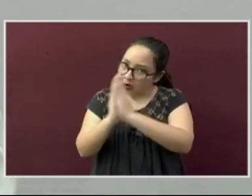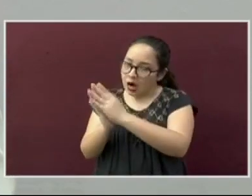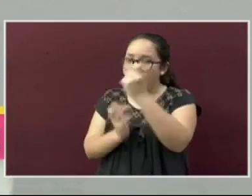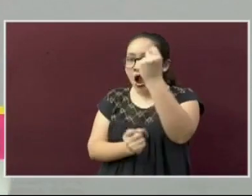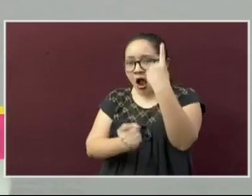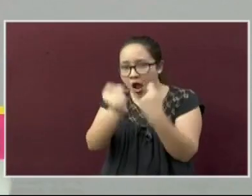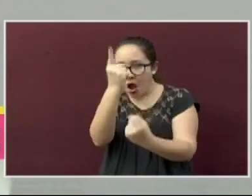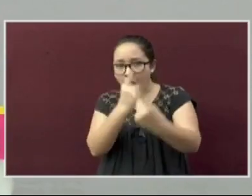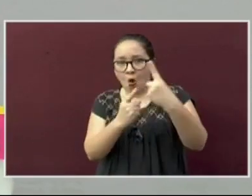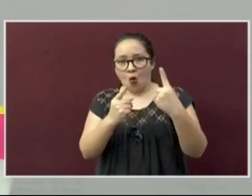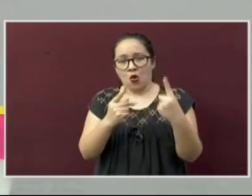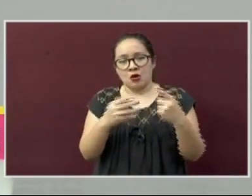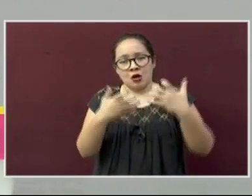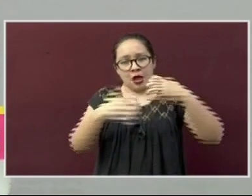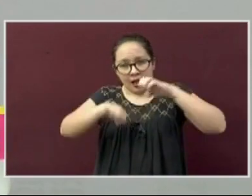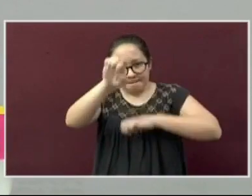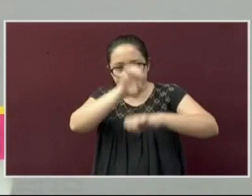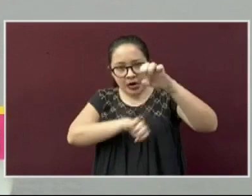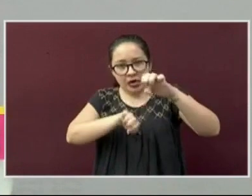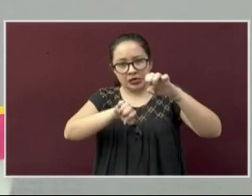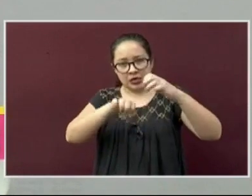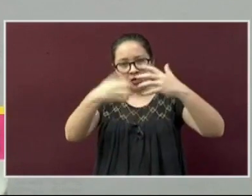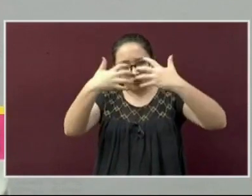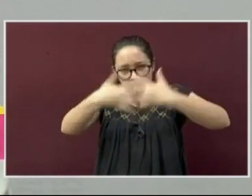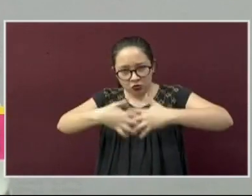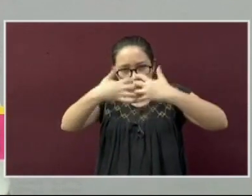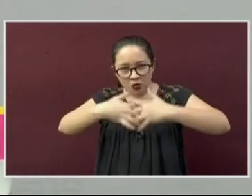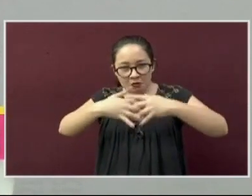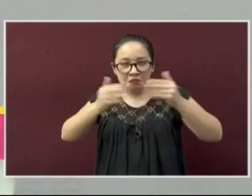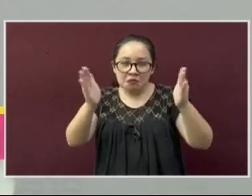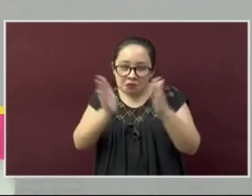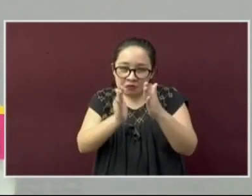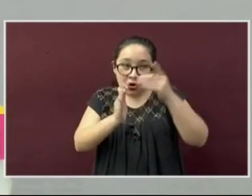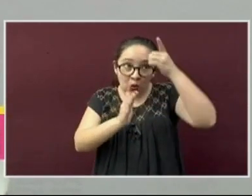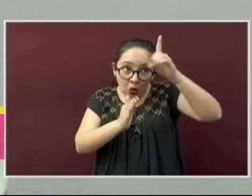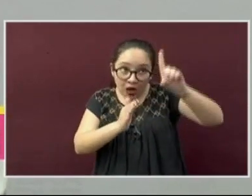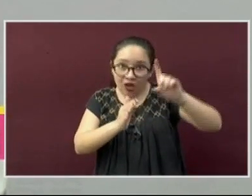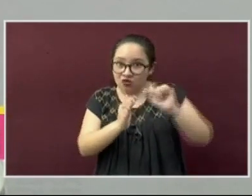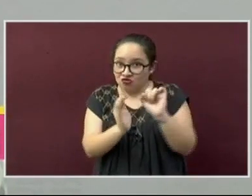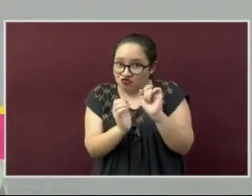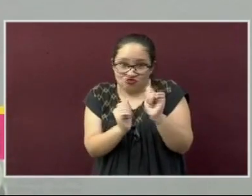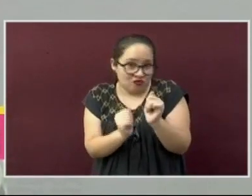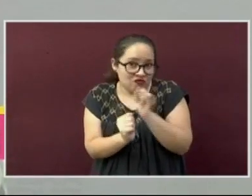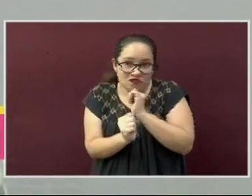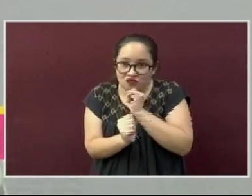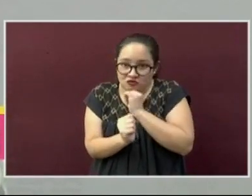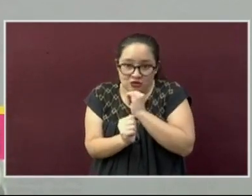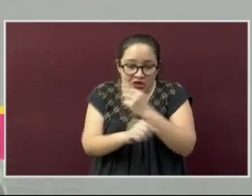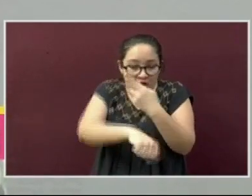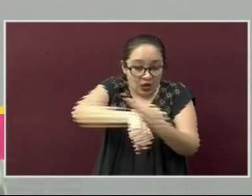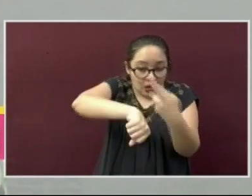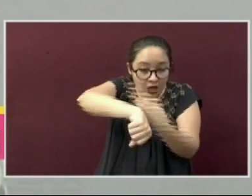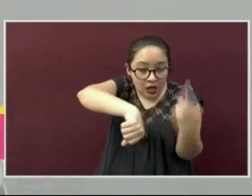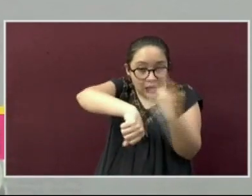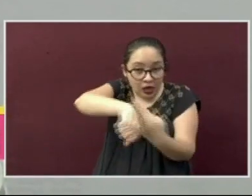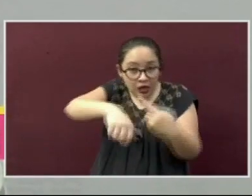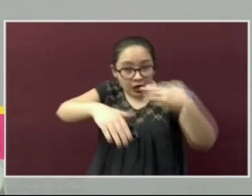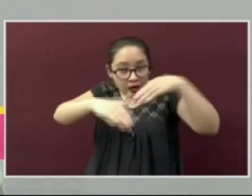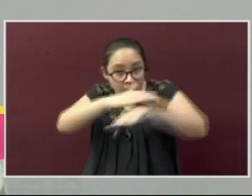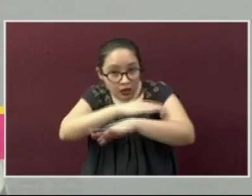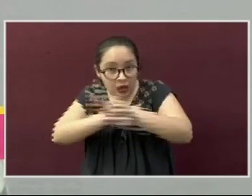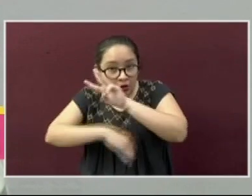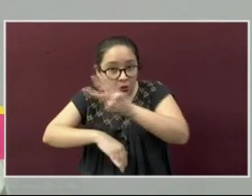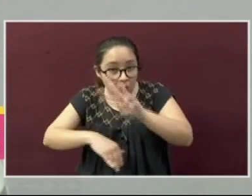propietarios de la micro y pequeña empresa que aún no han gestionado su cartel con